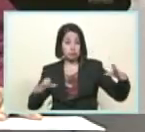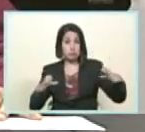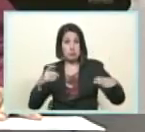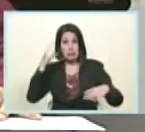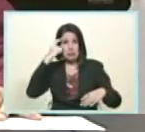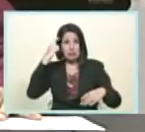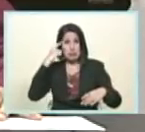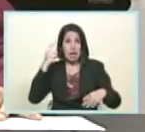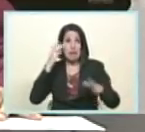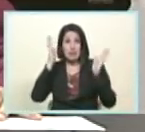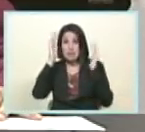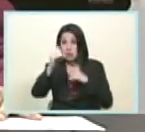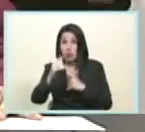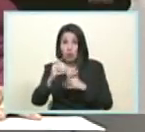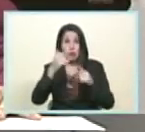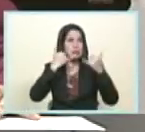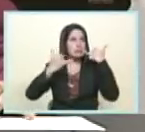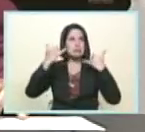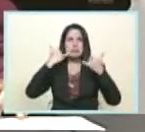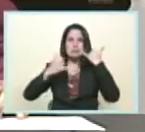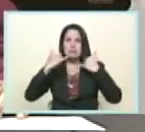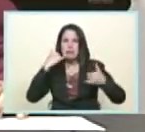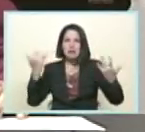el niño maduro llega a los clas